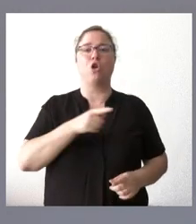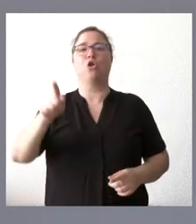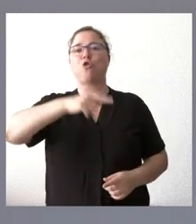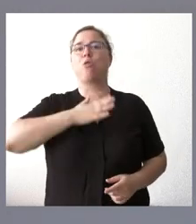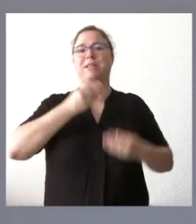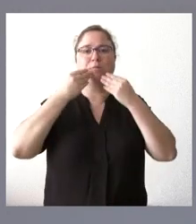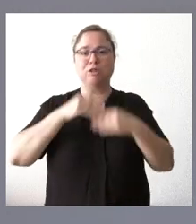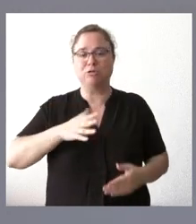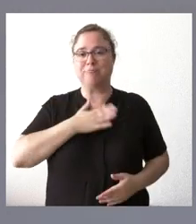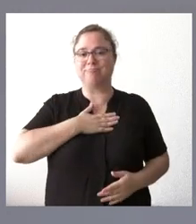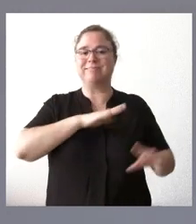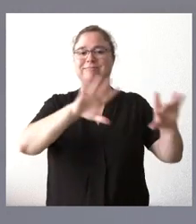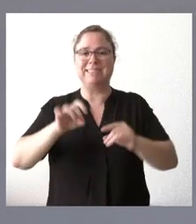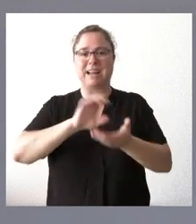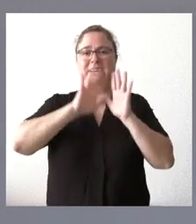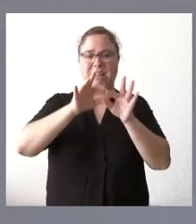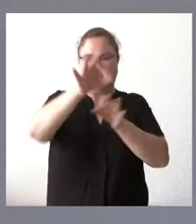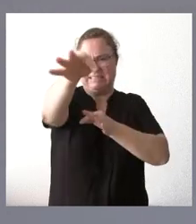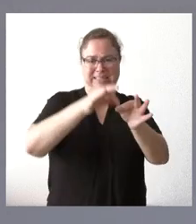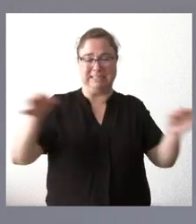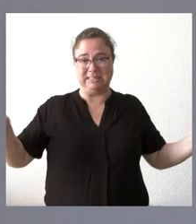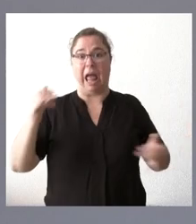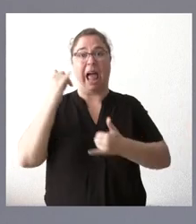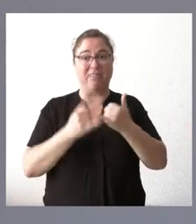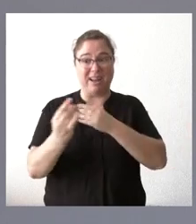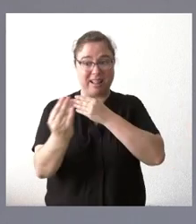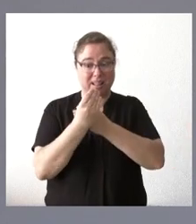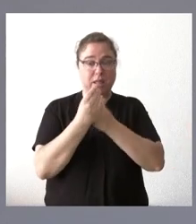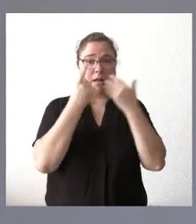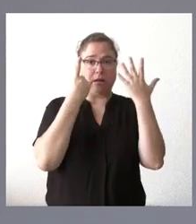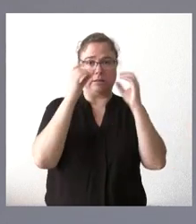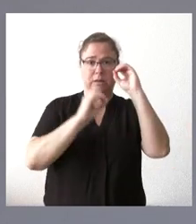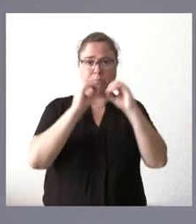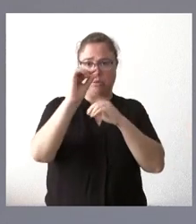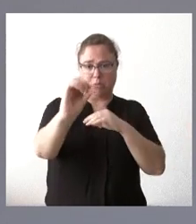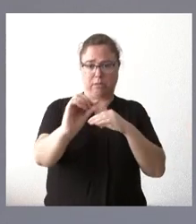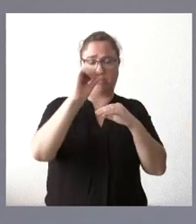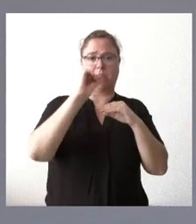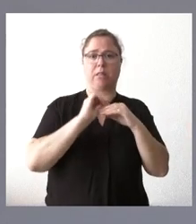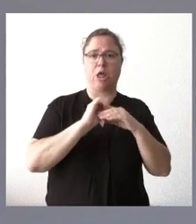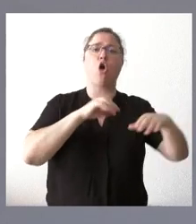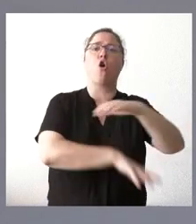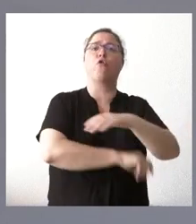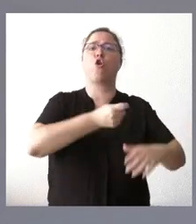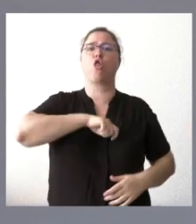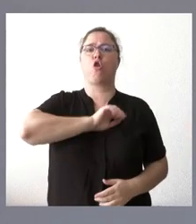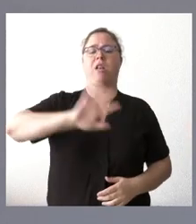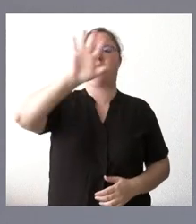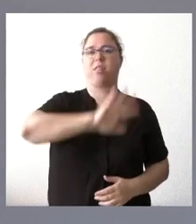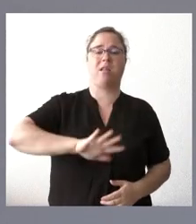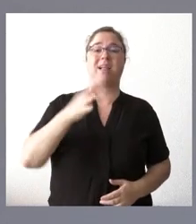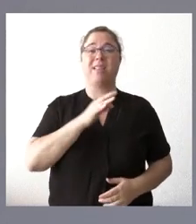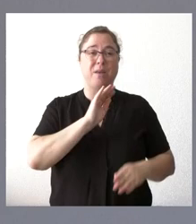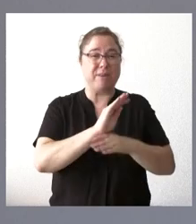los españoles y lo hacemos apenas con menos del 6% de los fondos nacionales cuando tenemos que proteger